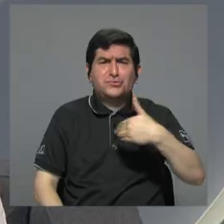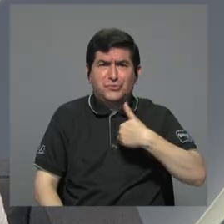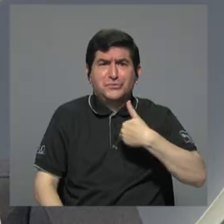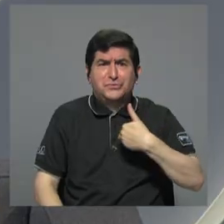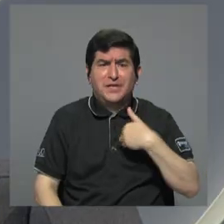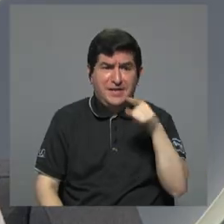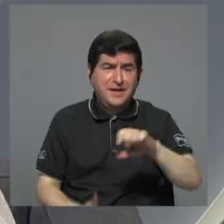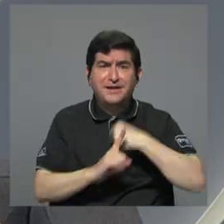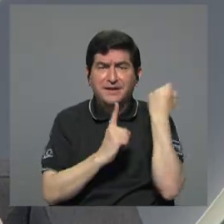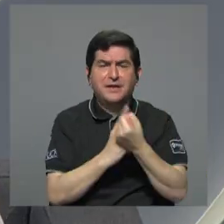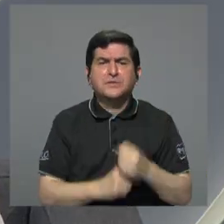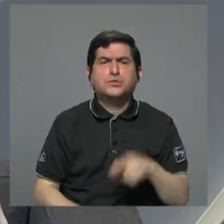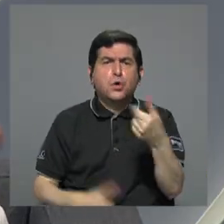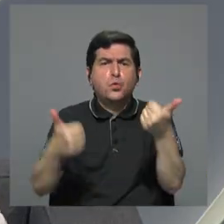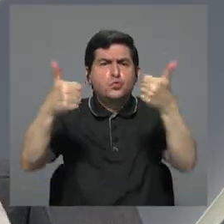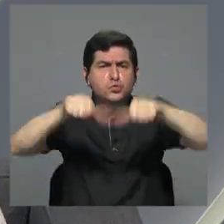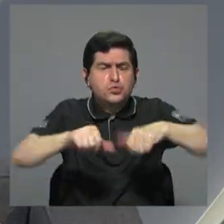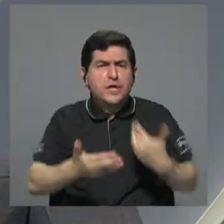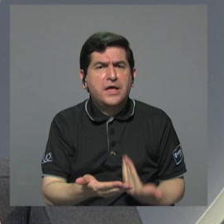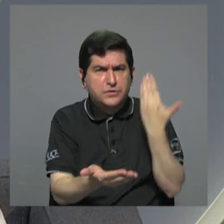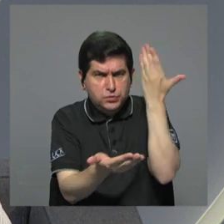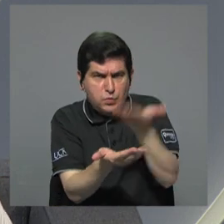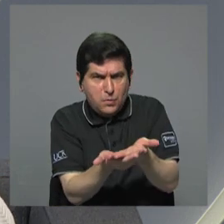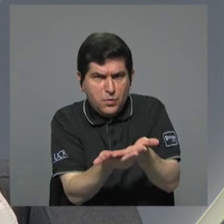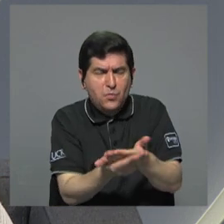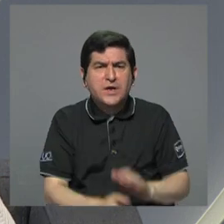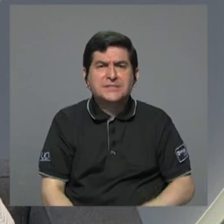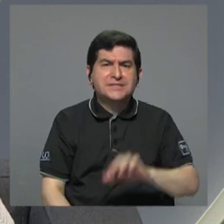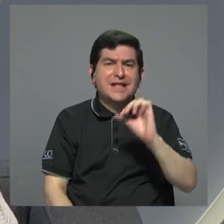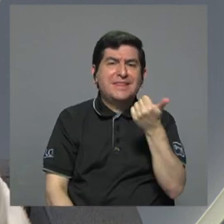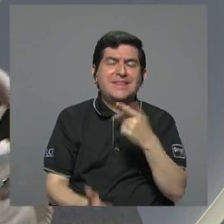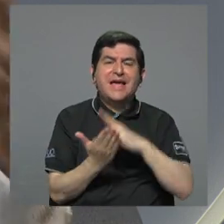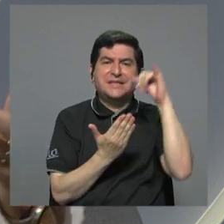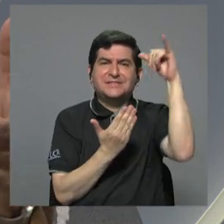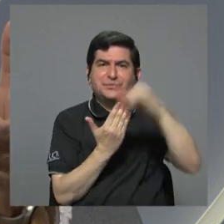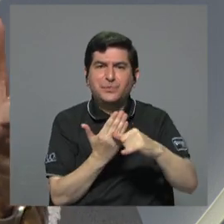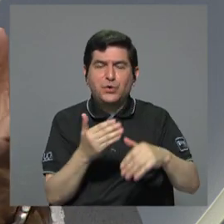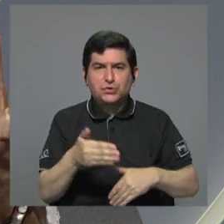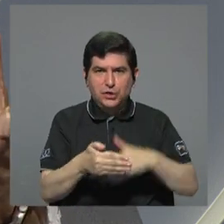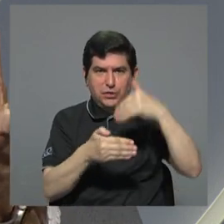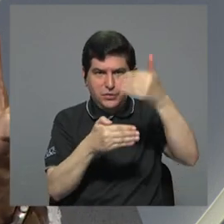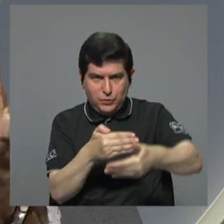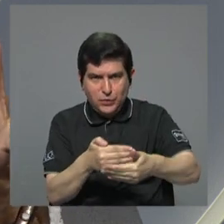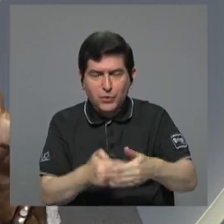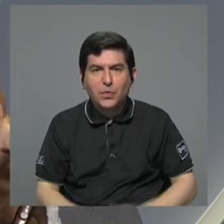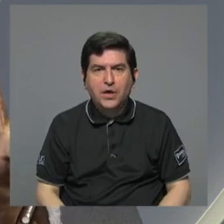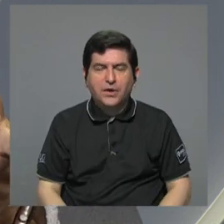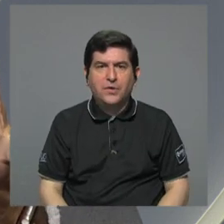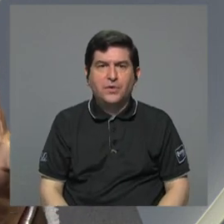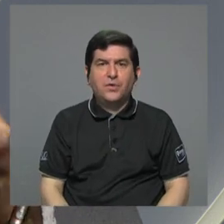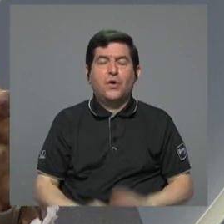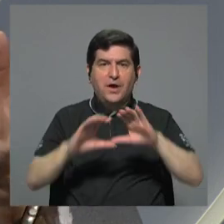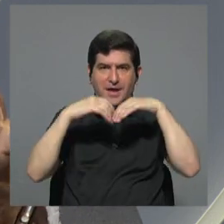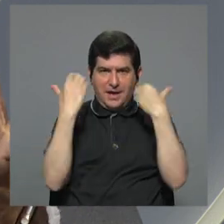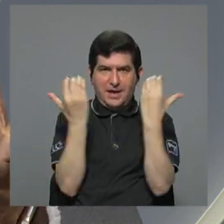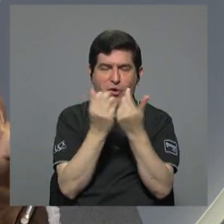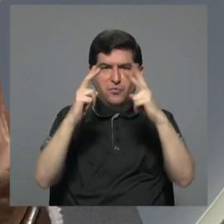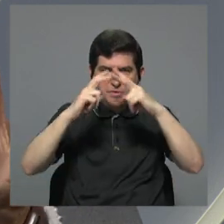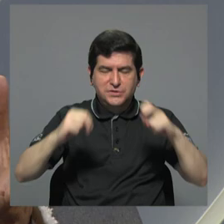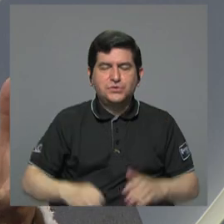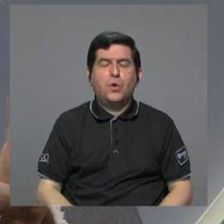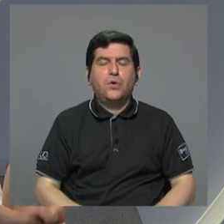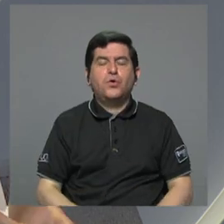Sí, estarían de acuerdo con las propuestas, hay 10 proyectos después de la comisión que analizó